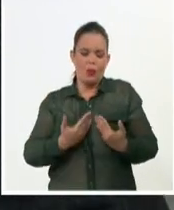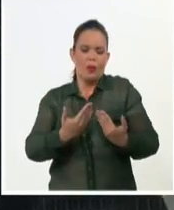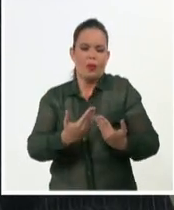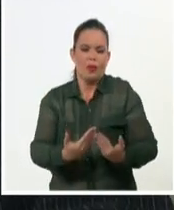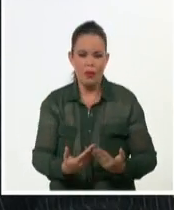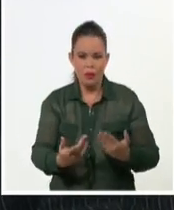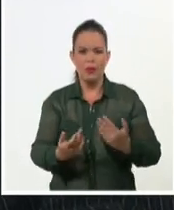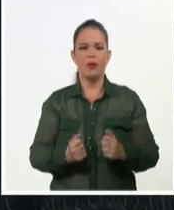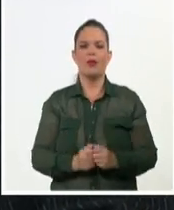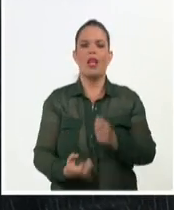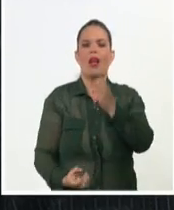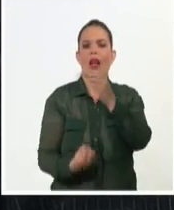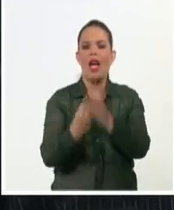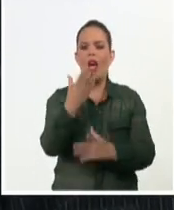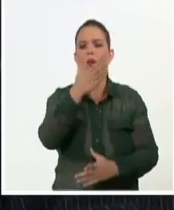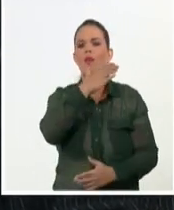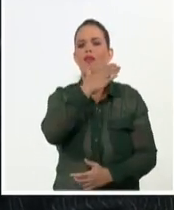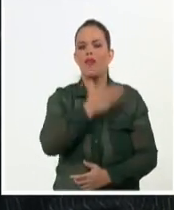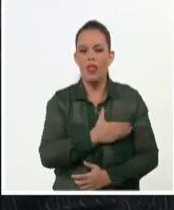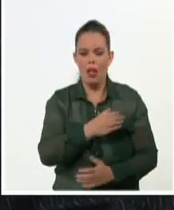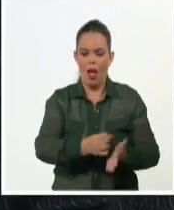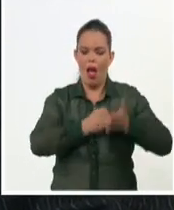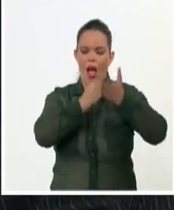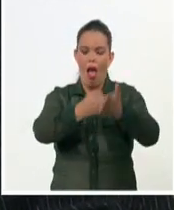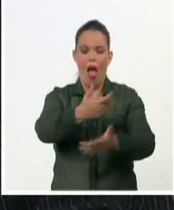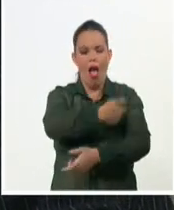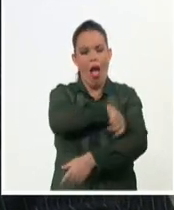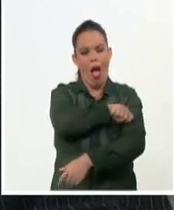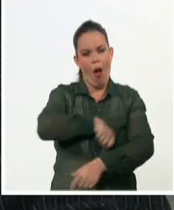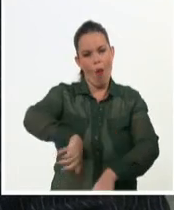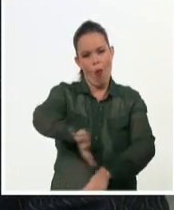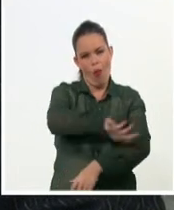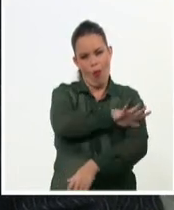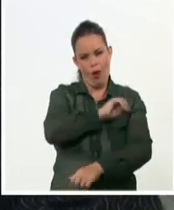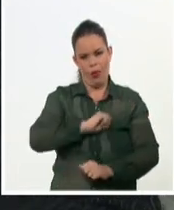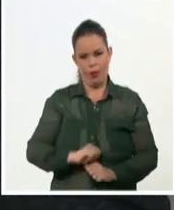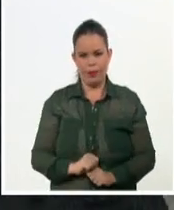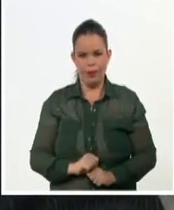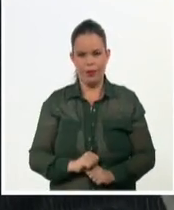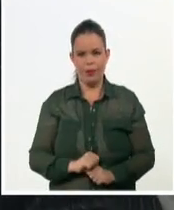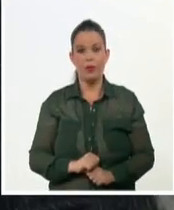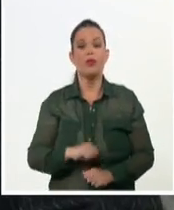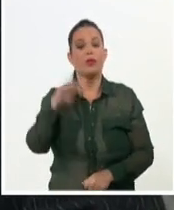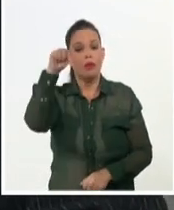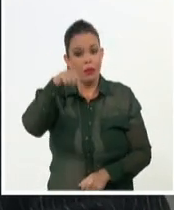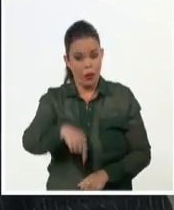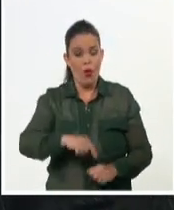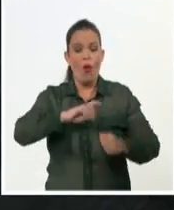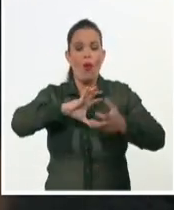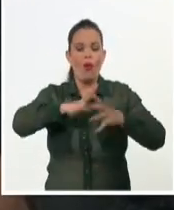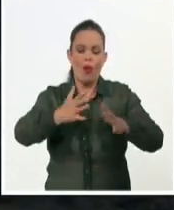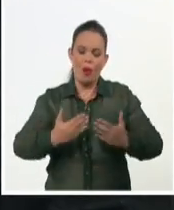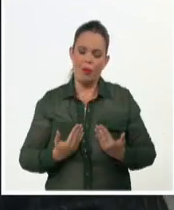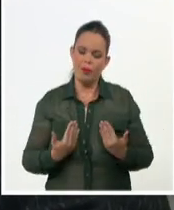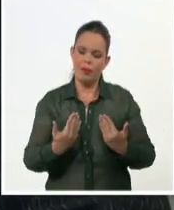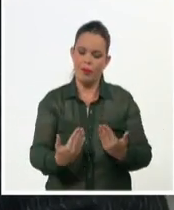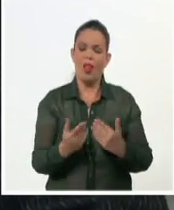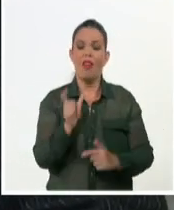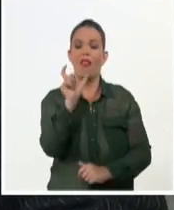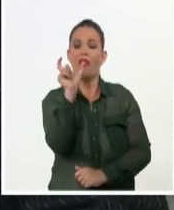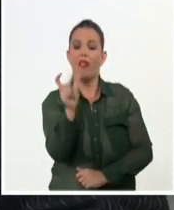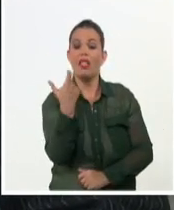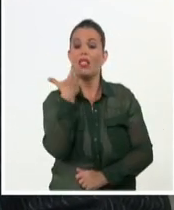y construida con todo nuestro pueblo. Y en esta ocasión, como parte de las actividades por esas fechas,